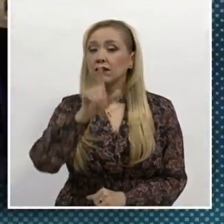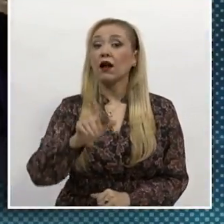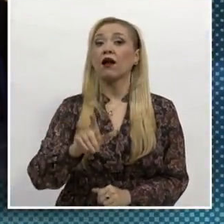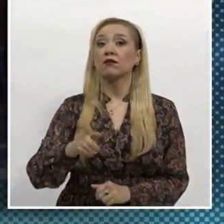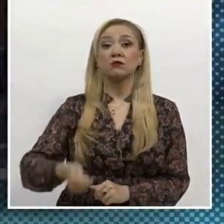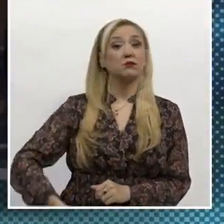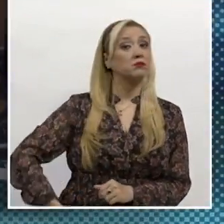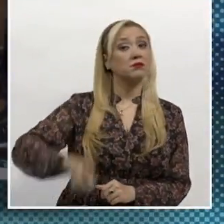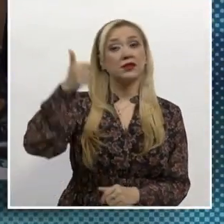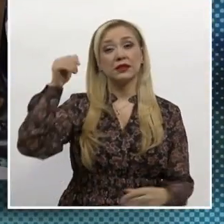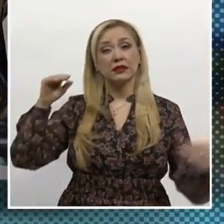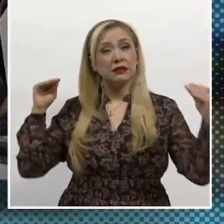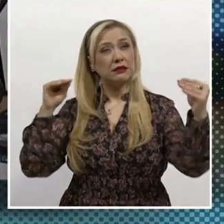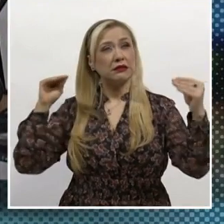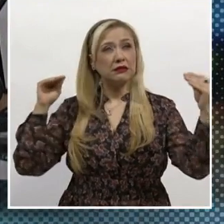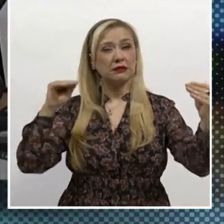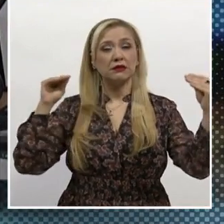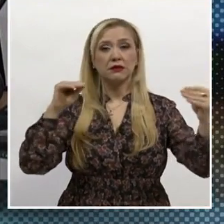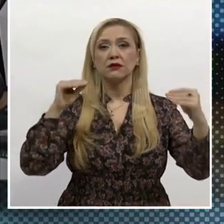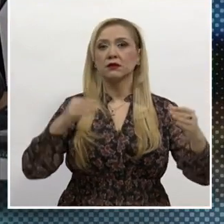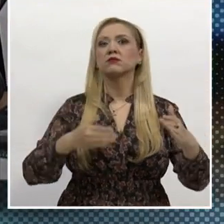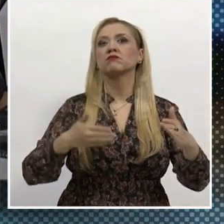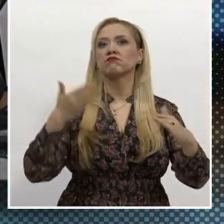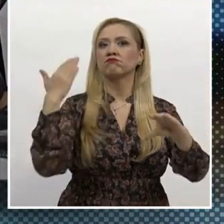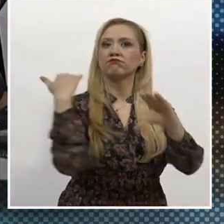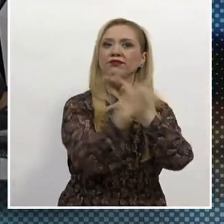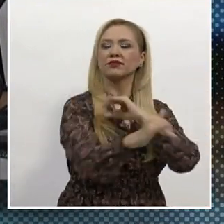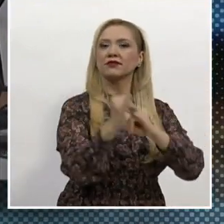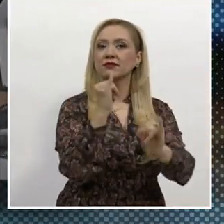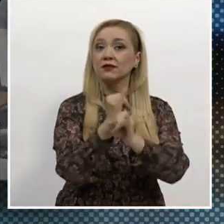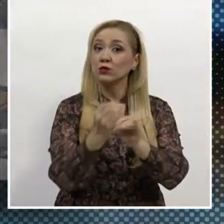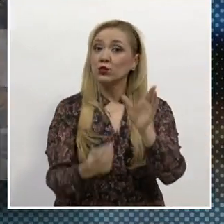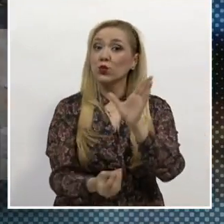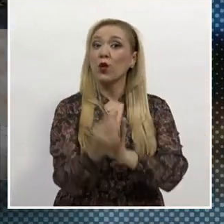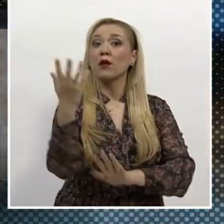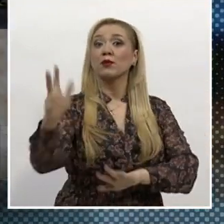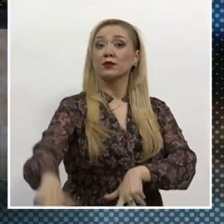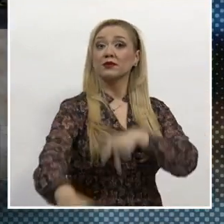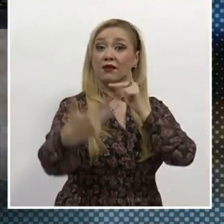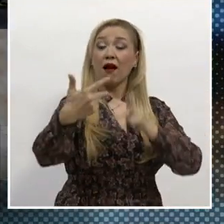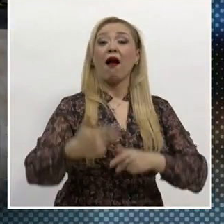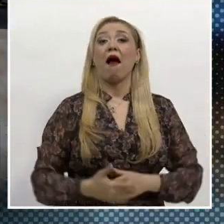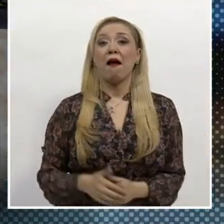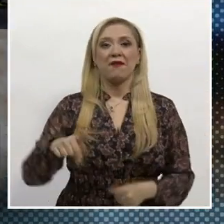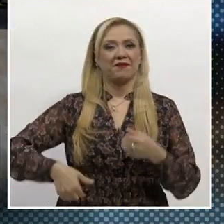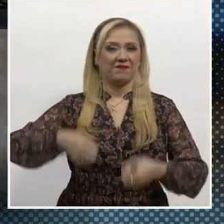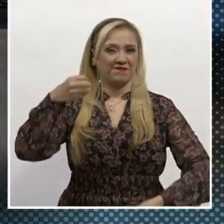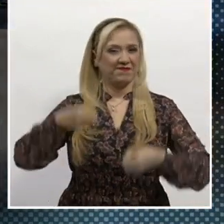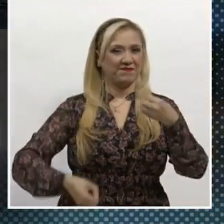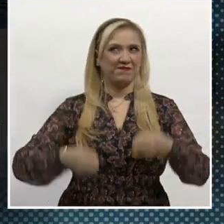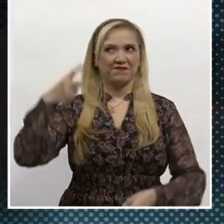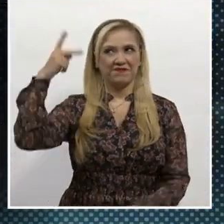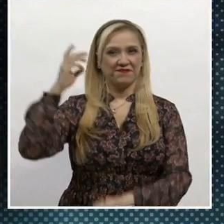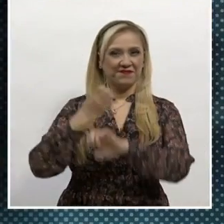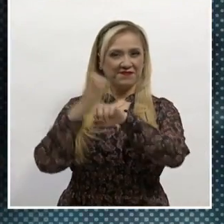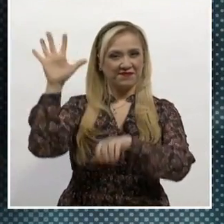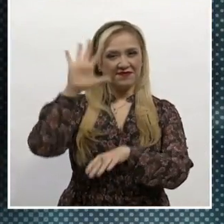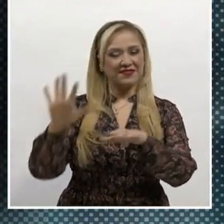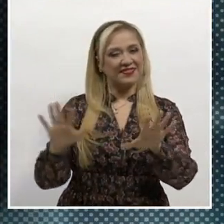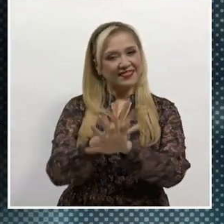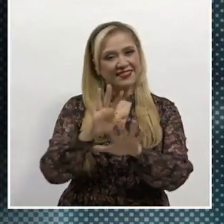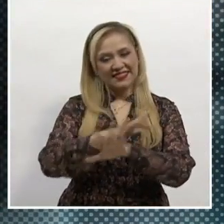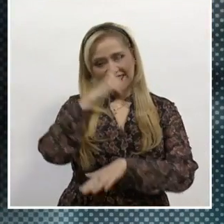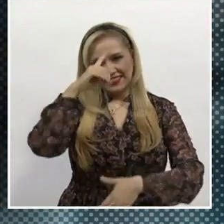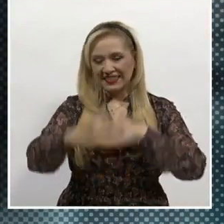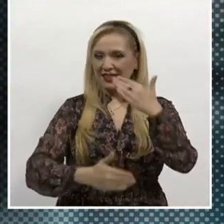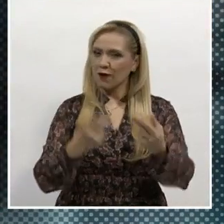la primera apelación en línea a través del nuevo sistema de justicia digital, un esfuerzo del Poder Judicial del Estado para avanzar en la